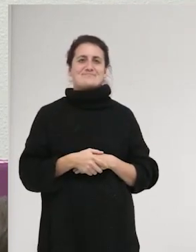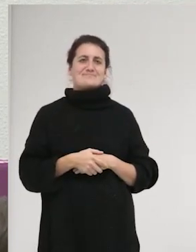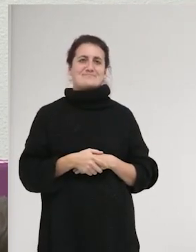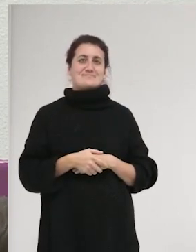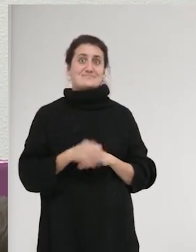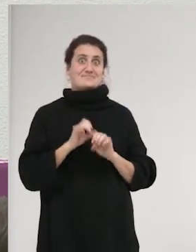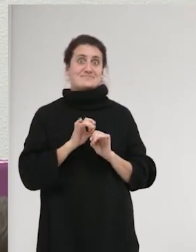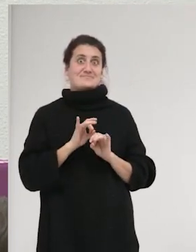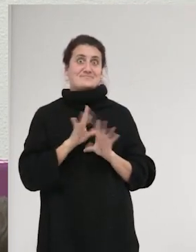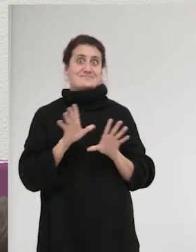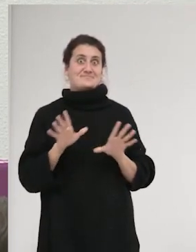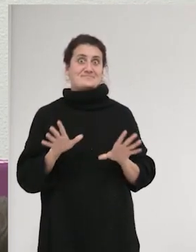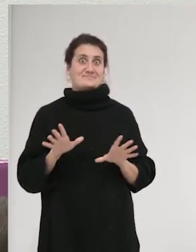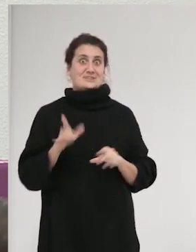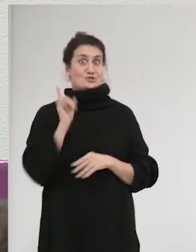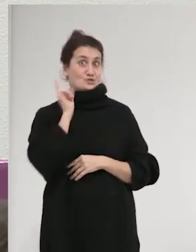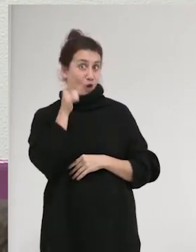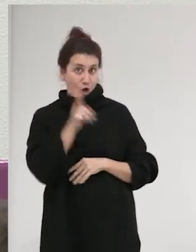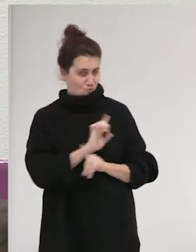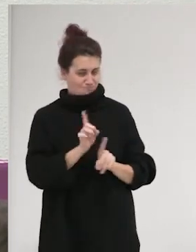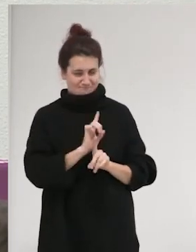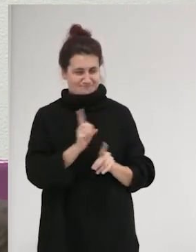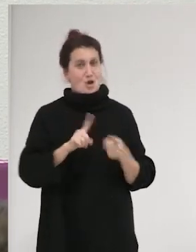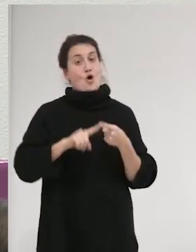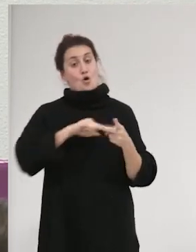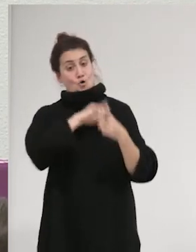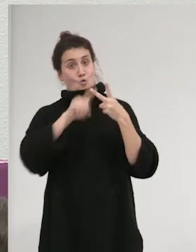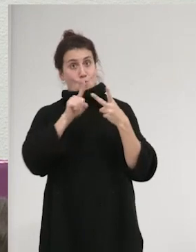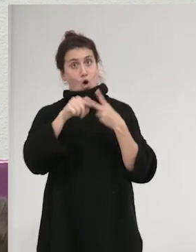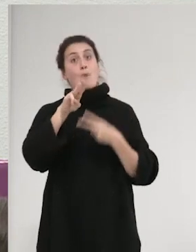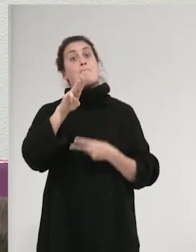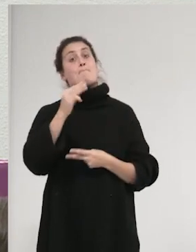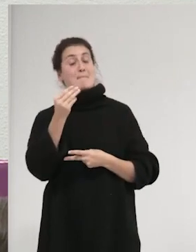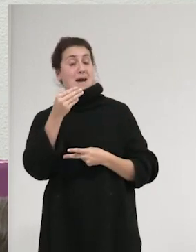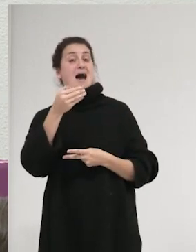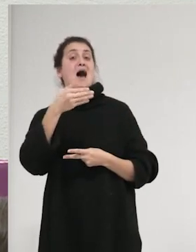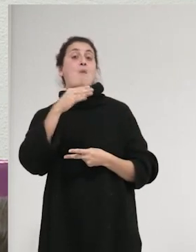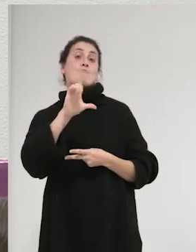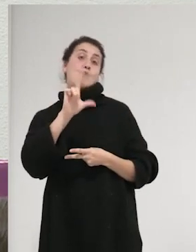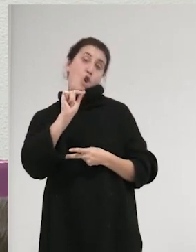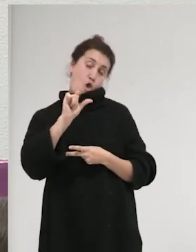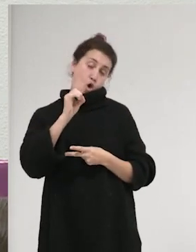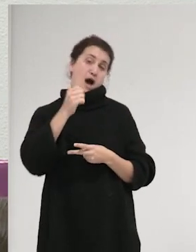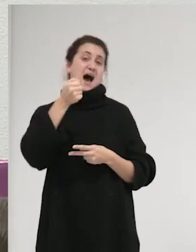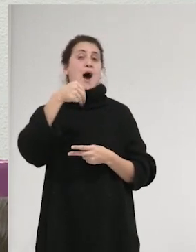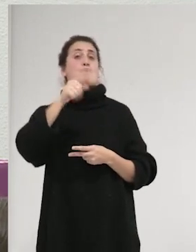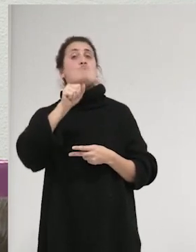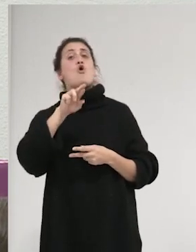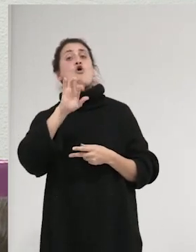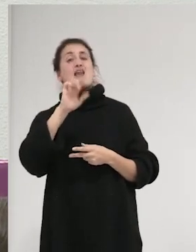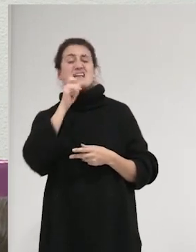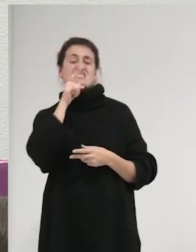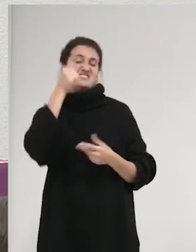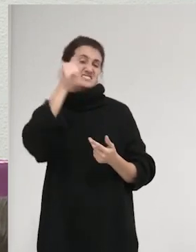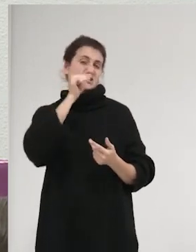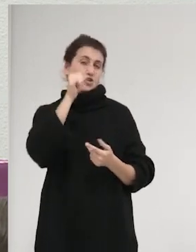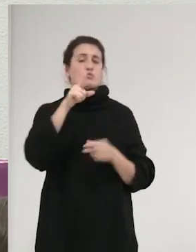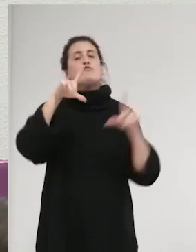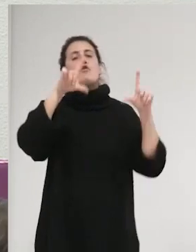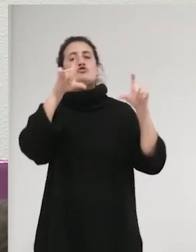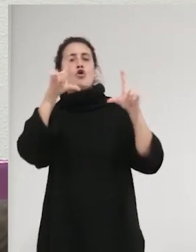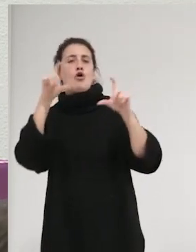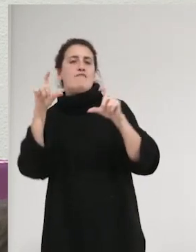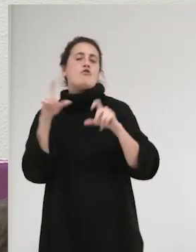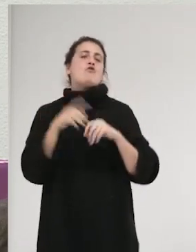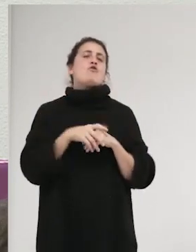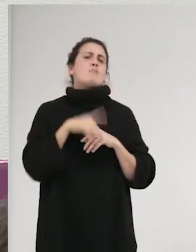Claro, no solo eso, luego también salió Pablo Amores y Pablo Amores, que es un tipo que, bueno, es fotógrafo,